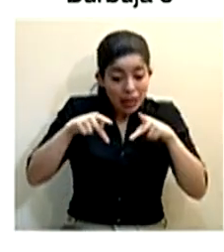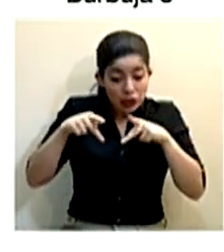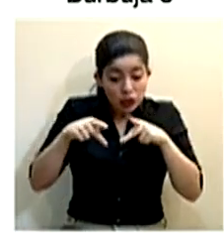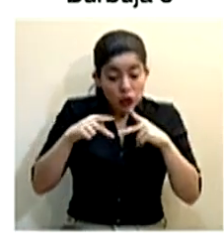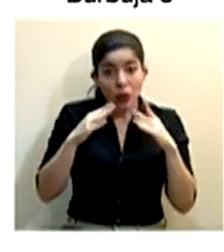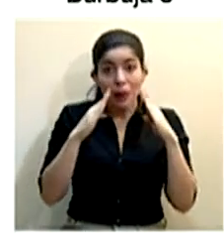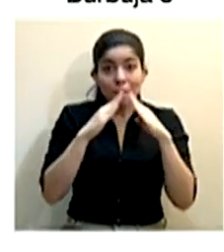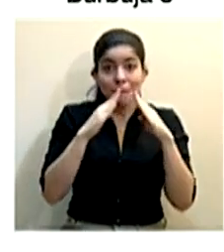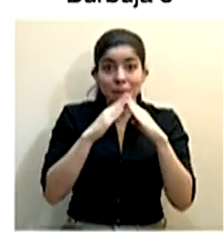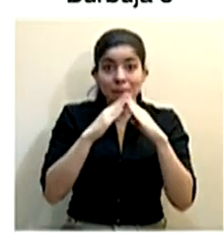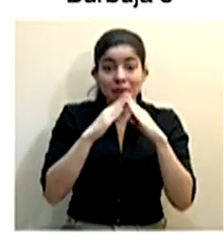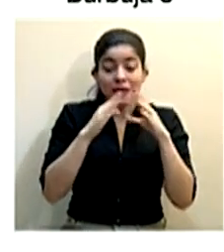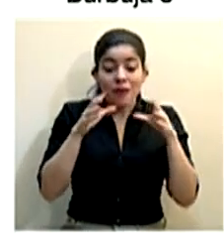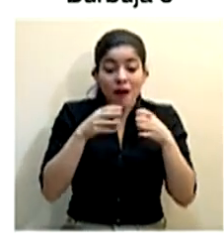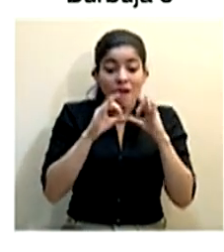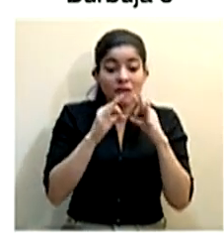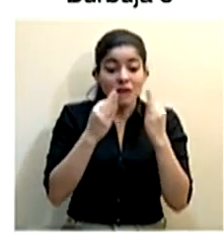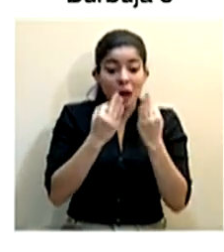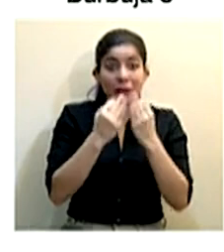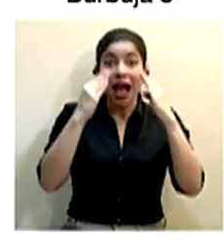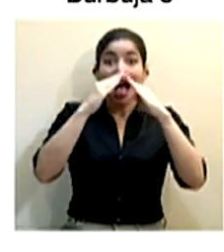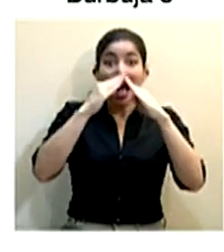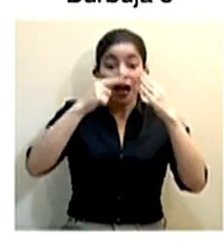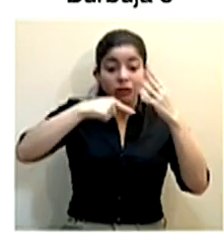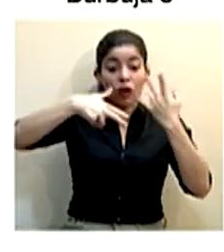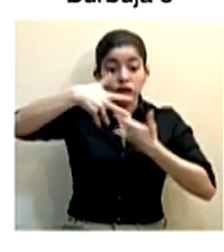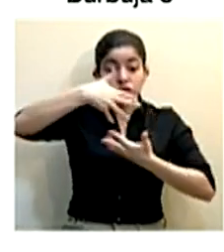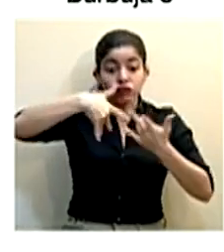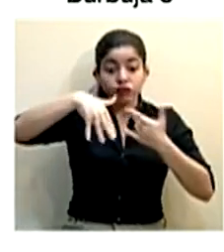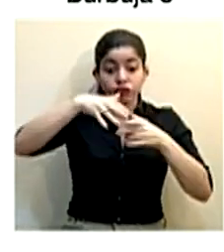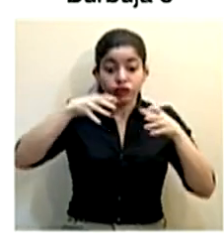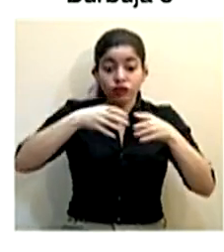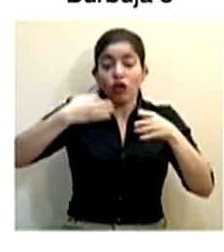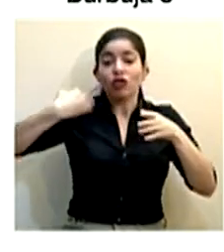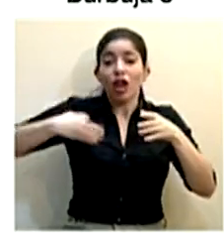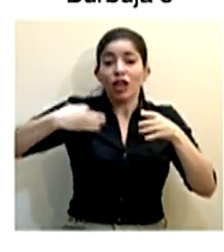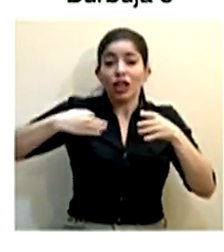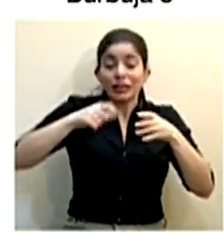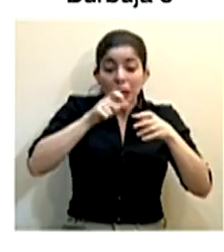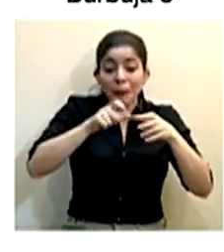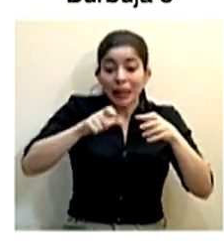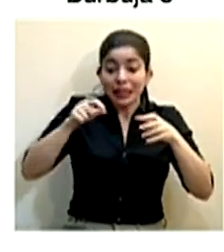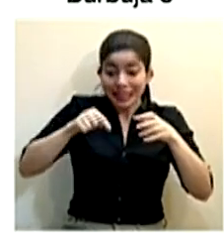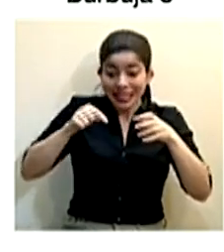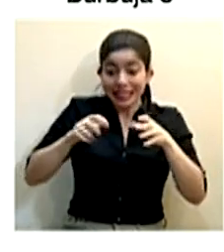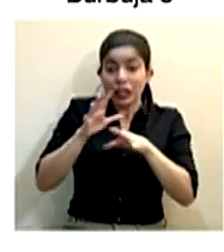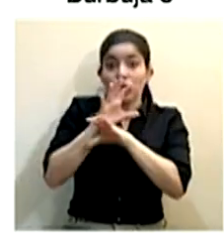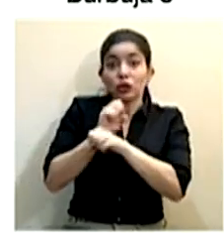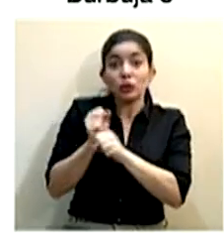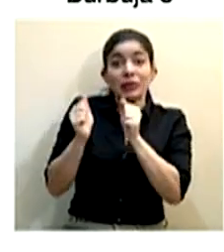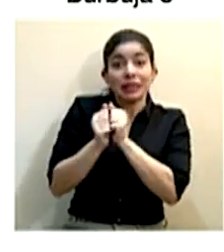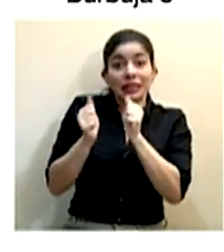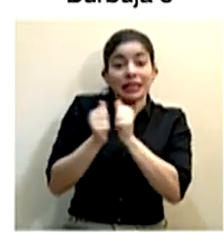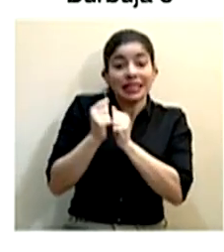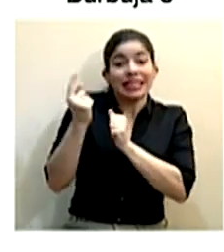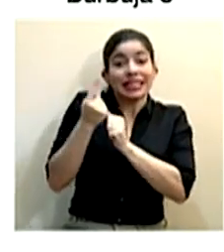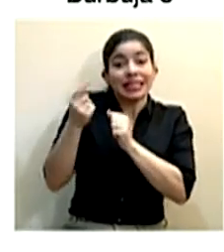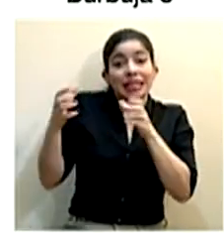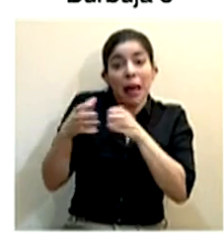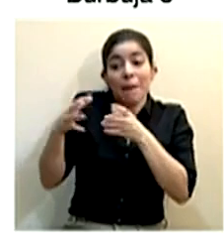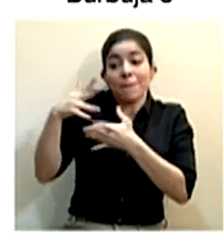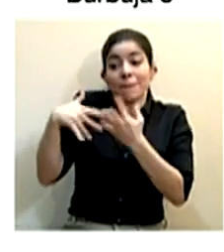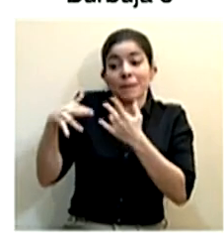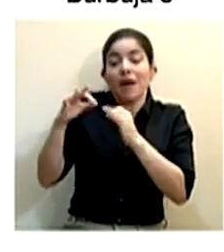comparten de un grupo, de un núcleo cercano que comparten justamente en esa forma diaria constante porque justamente conviven juntos